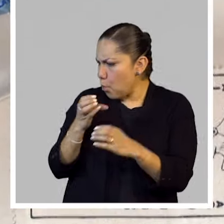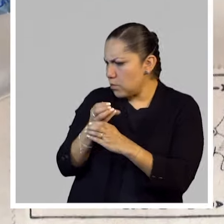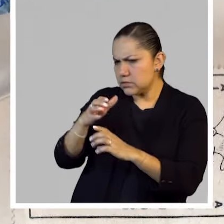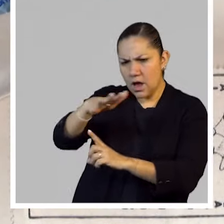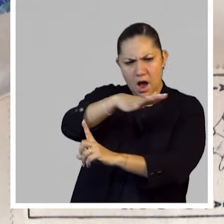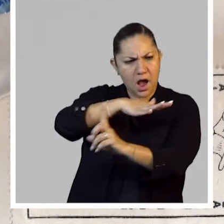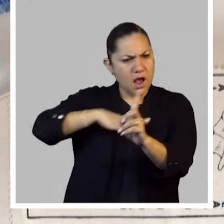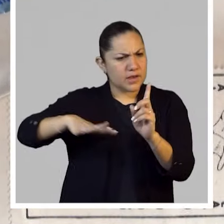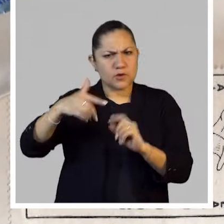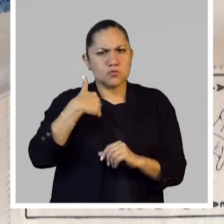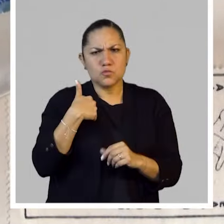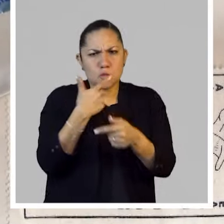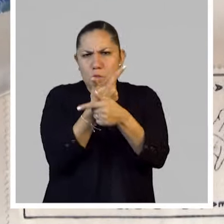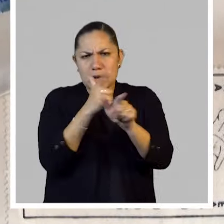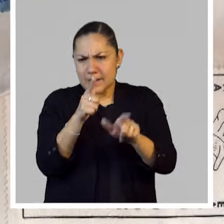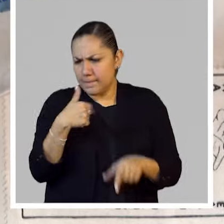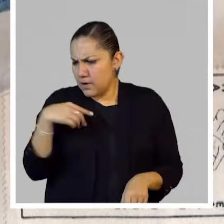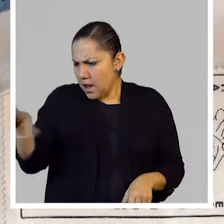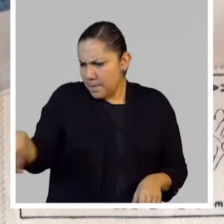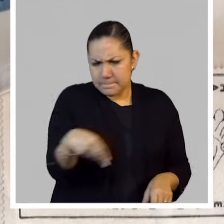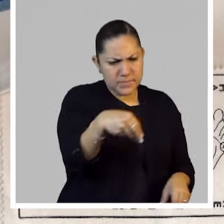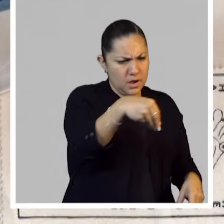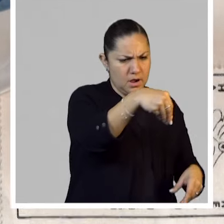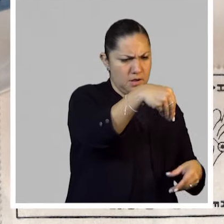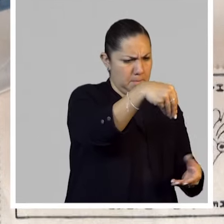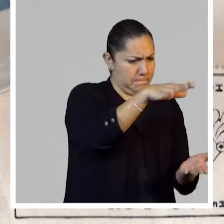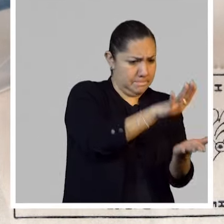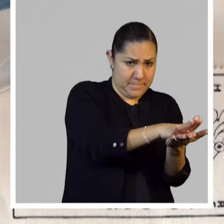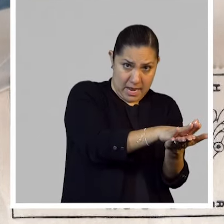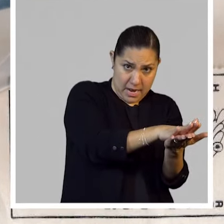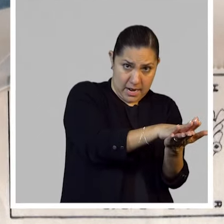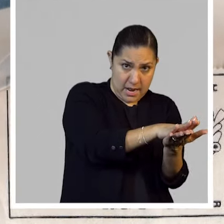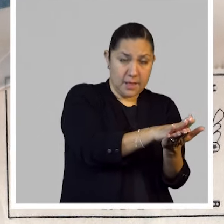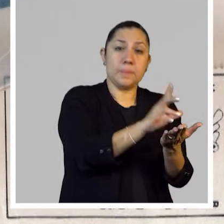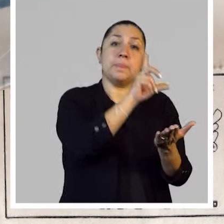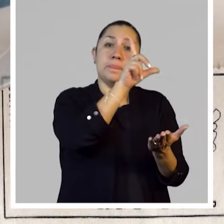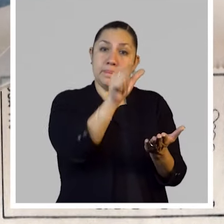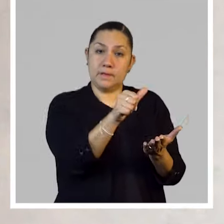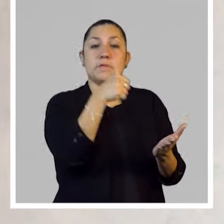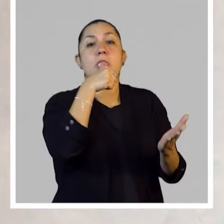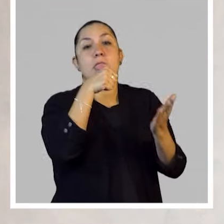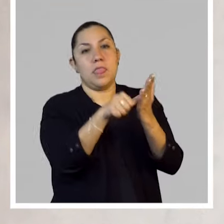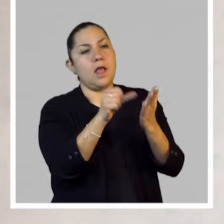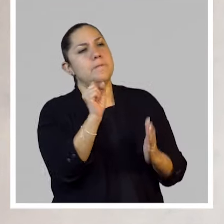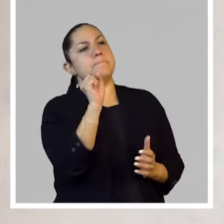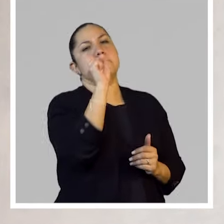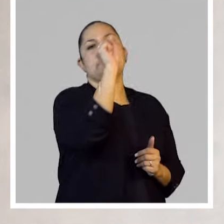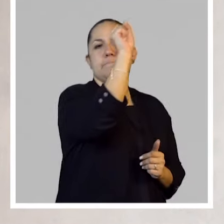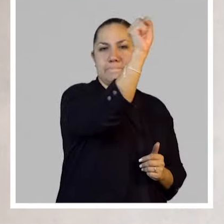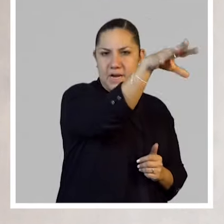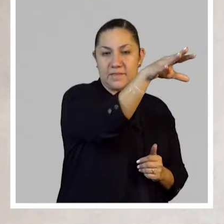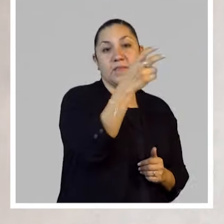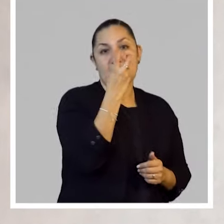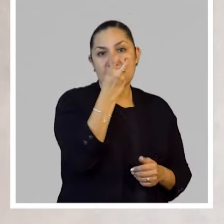que tuviera la mano dentro de esa hoja, ¿no? O, bueno, que lo pegara de alguna forma y ya lo enviara de vuelta.